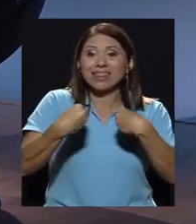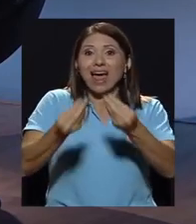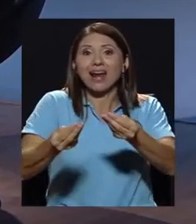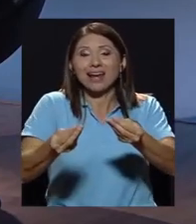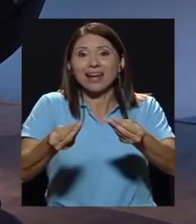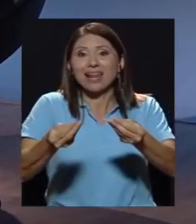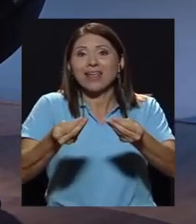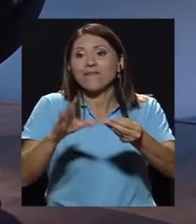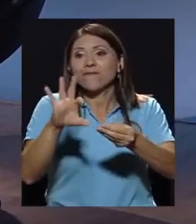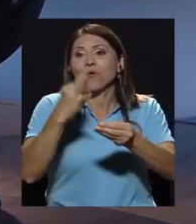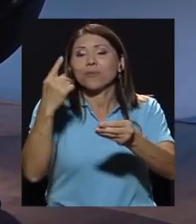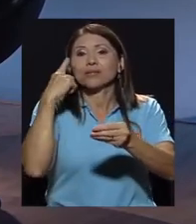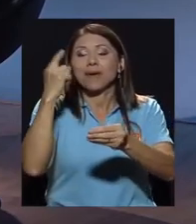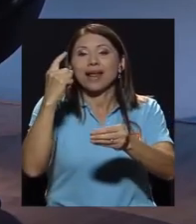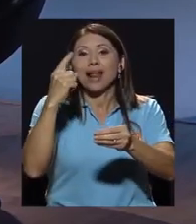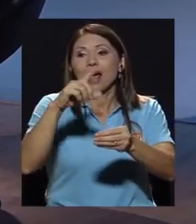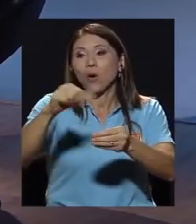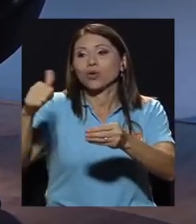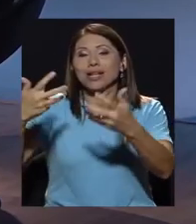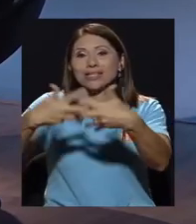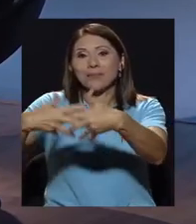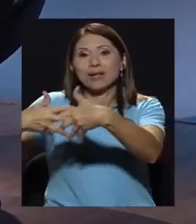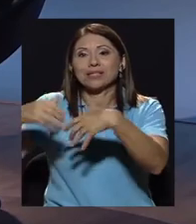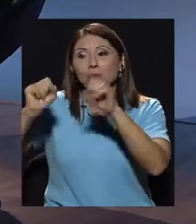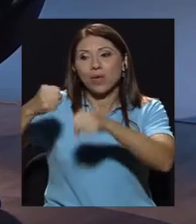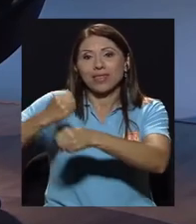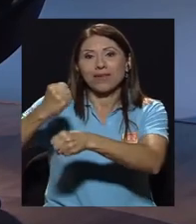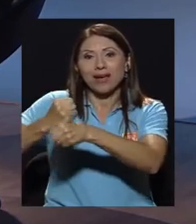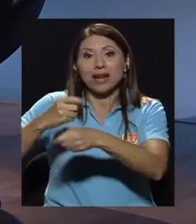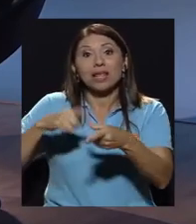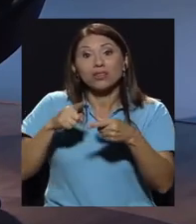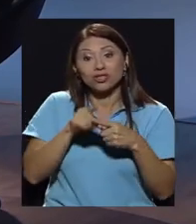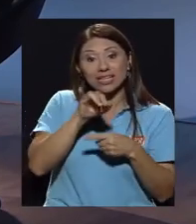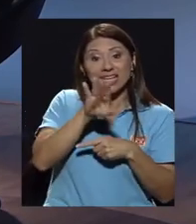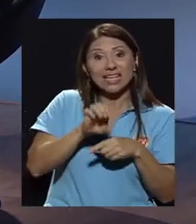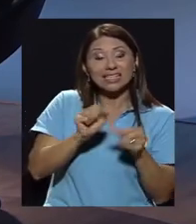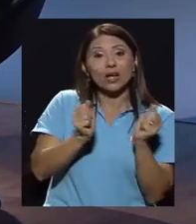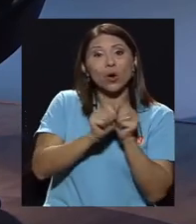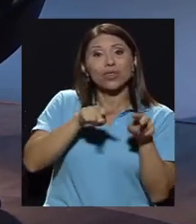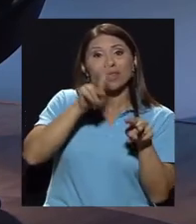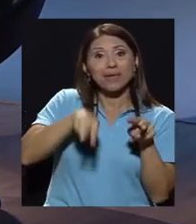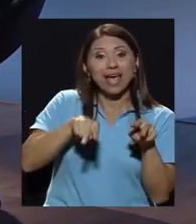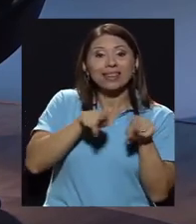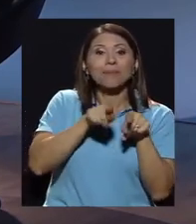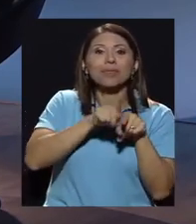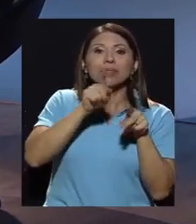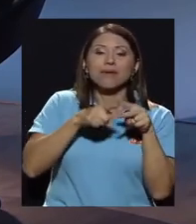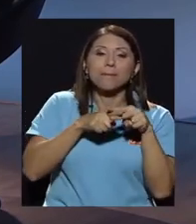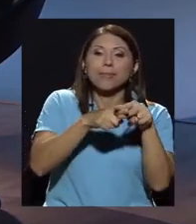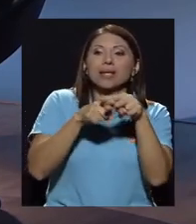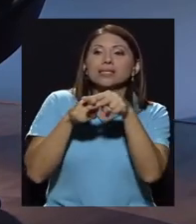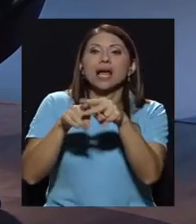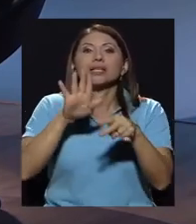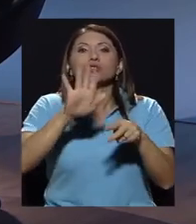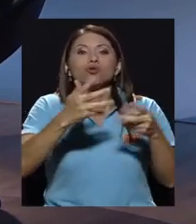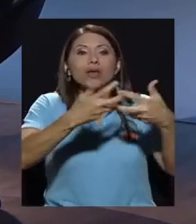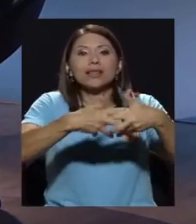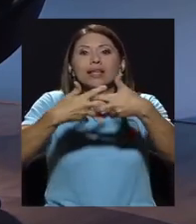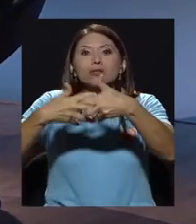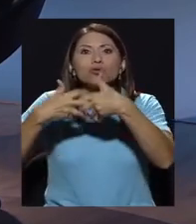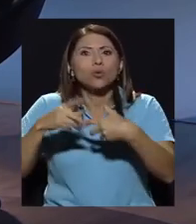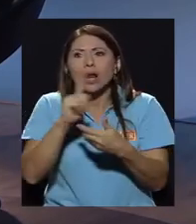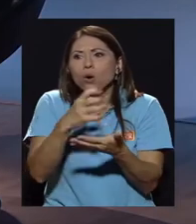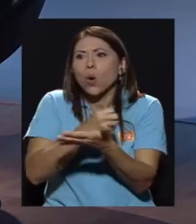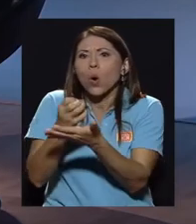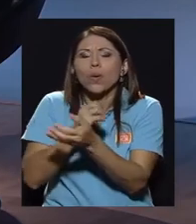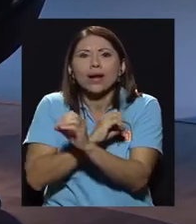puedan operar en nuestro país entonces aparte de que entre en desventaja tiene que prestar su infraestructura a las demás sin costo